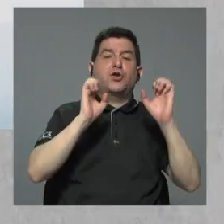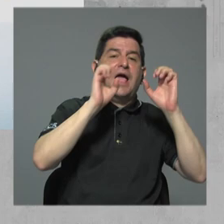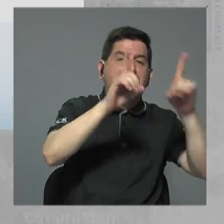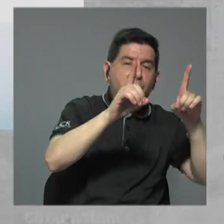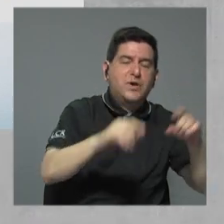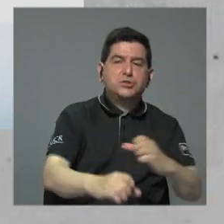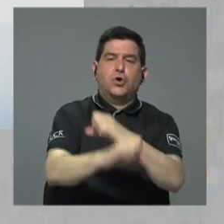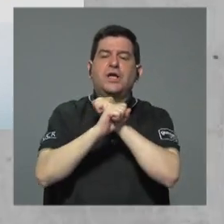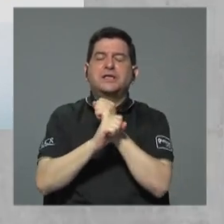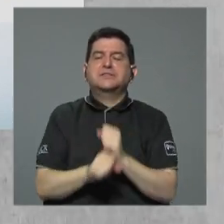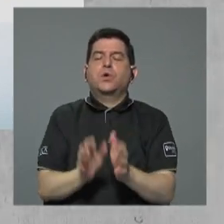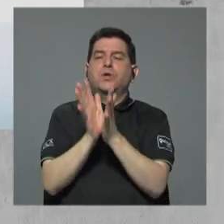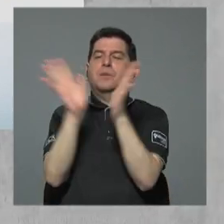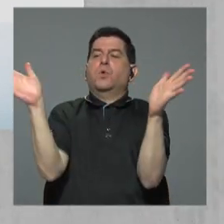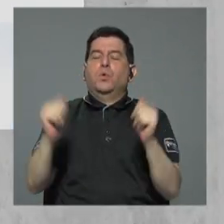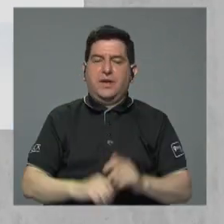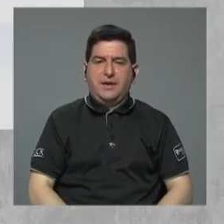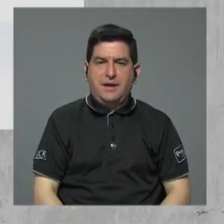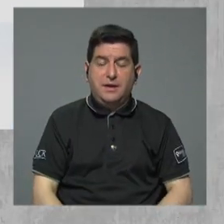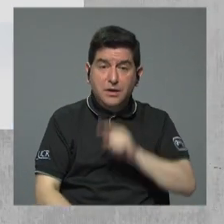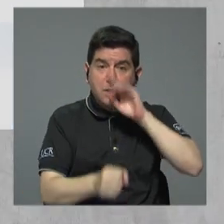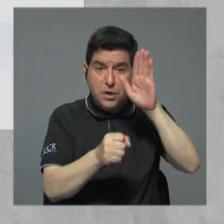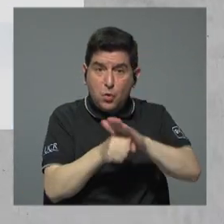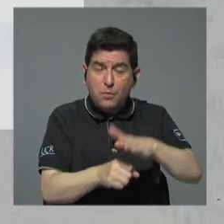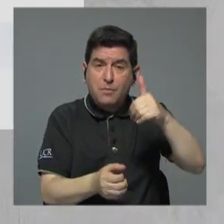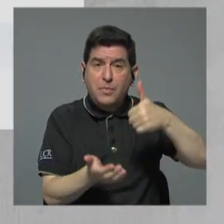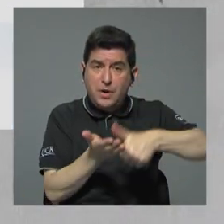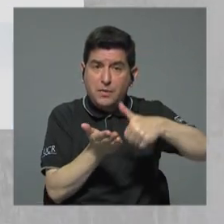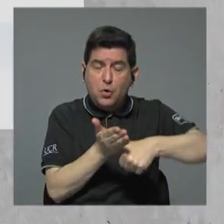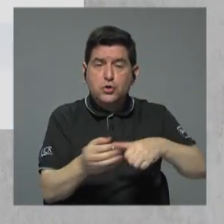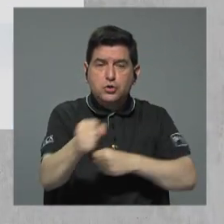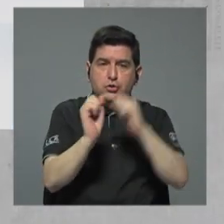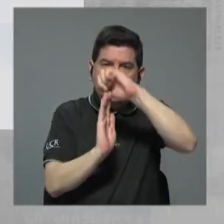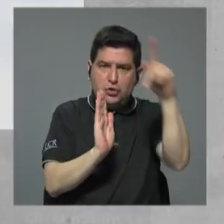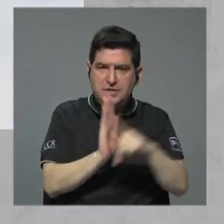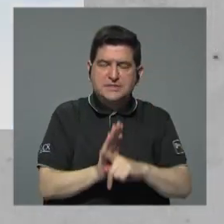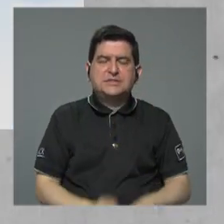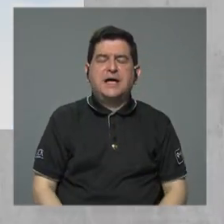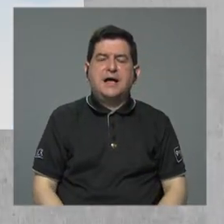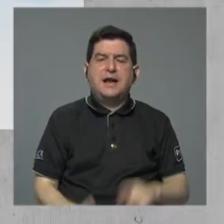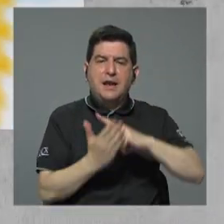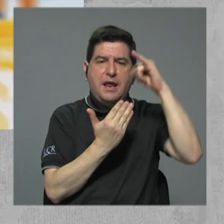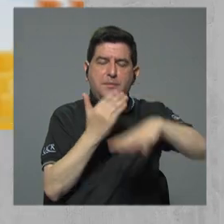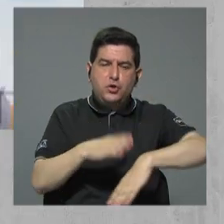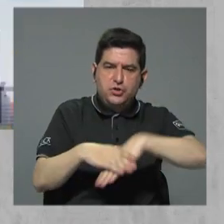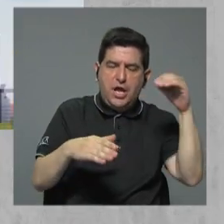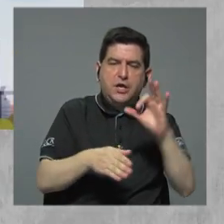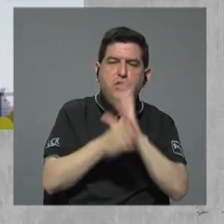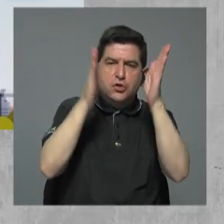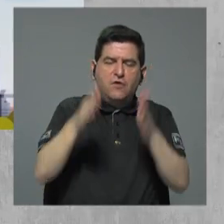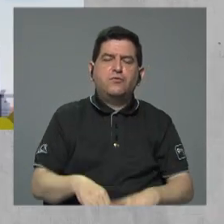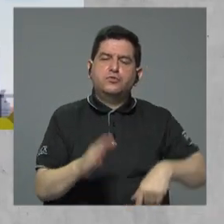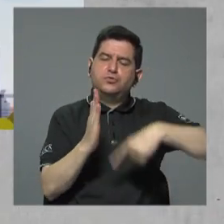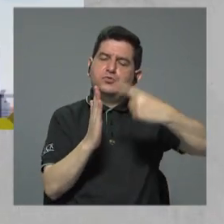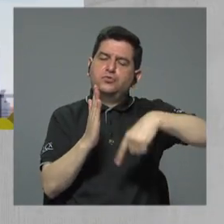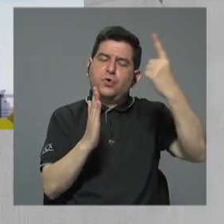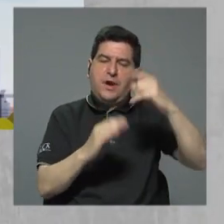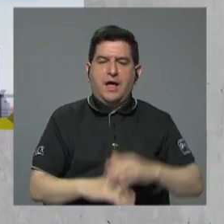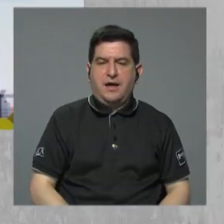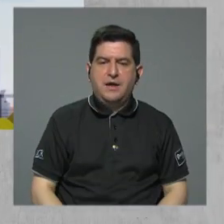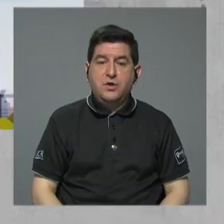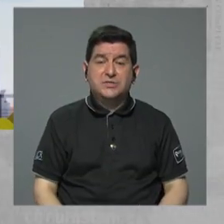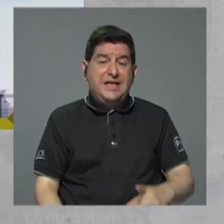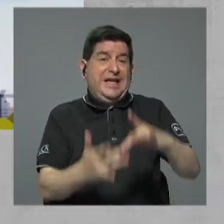y seguridad pública Para cumplir con un voto de Sala Cuarta, el proyecto deja por fuera a aquellos funcionarios calificados como